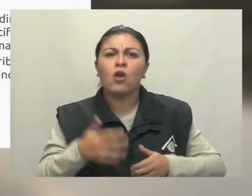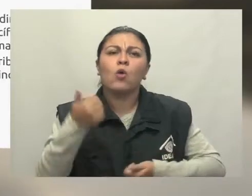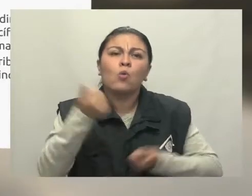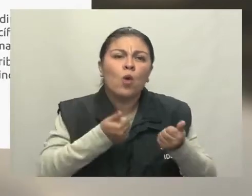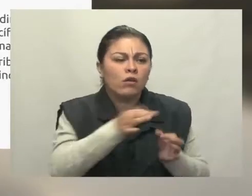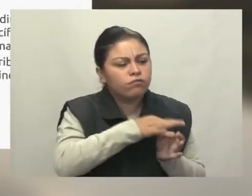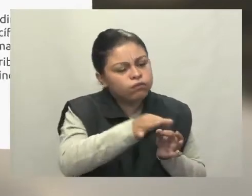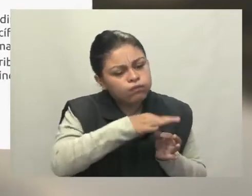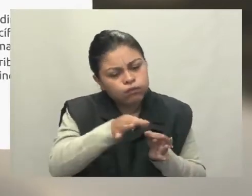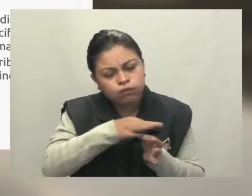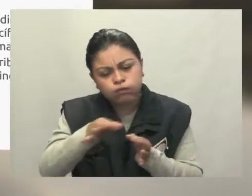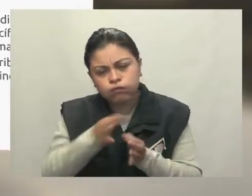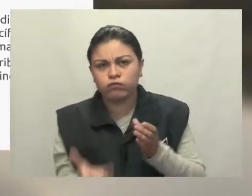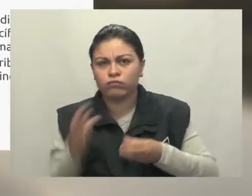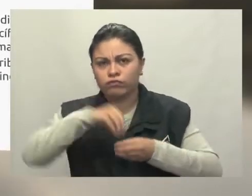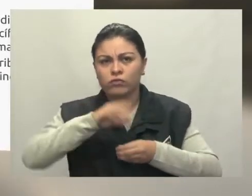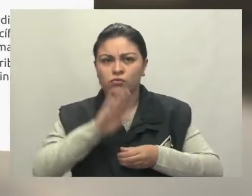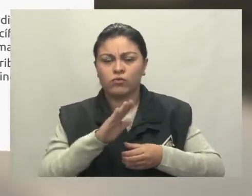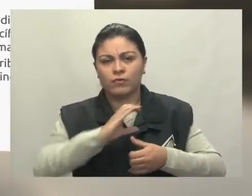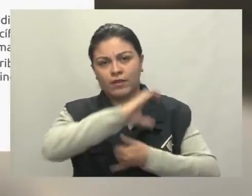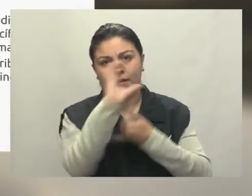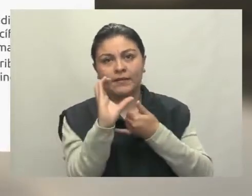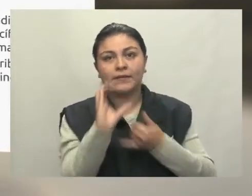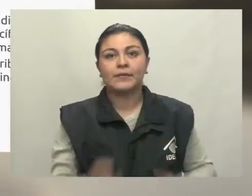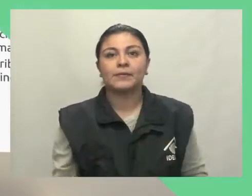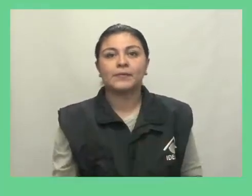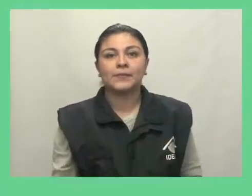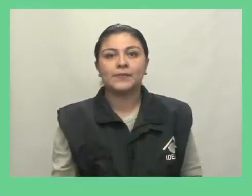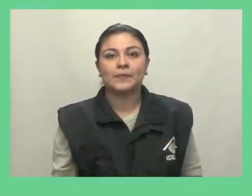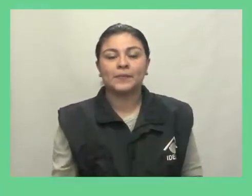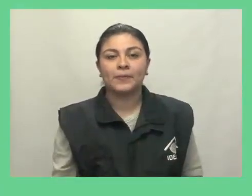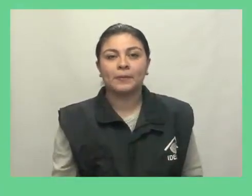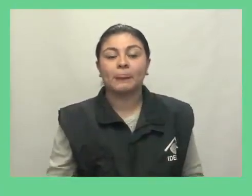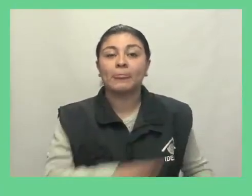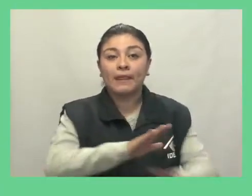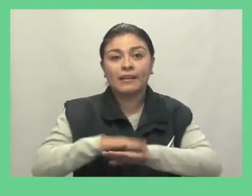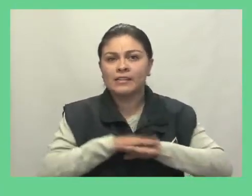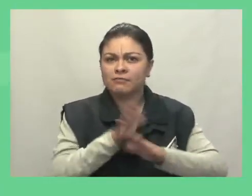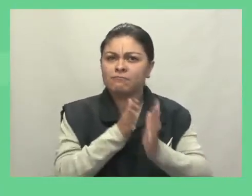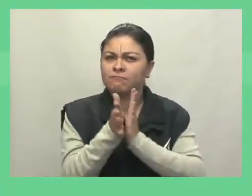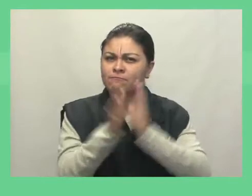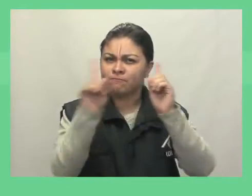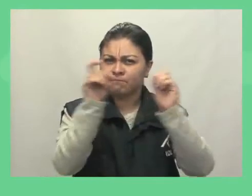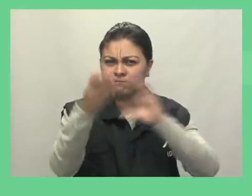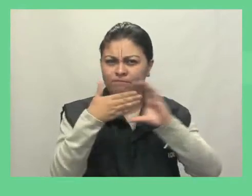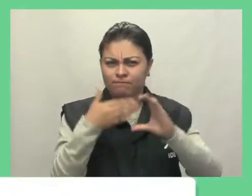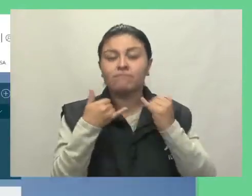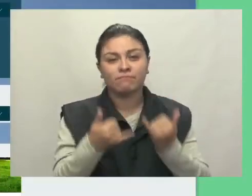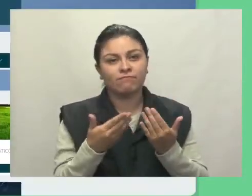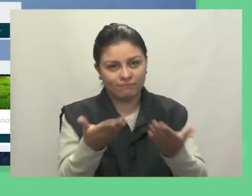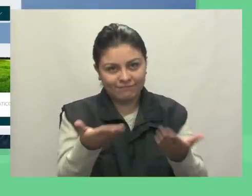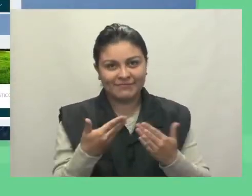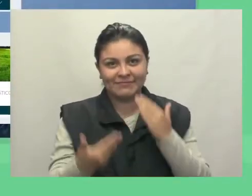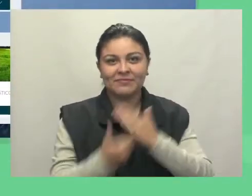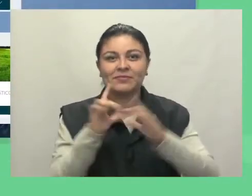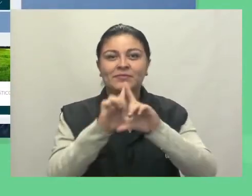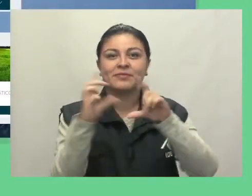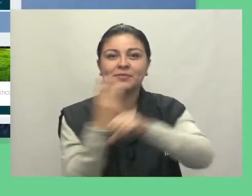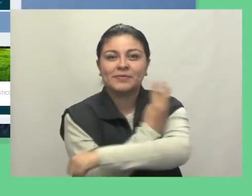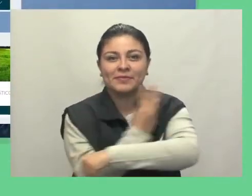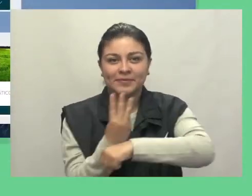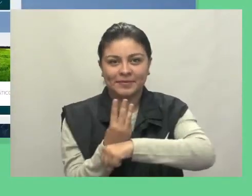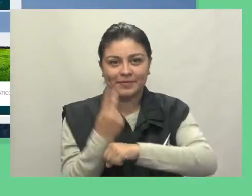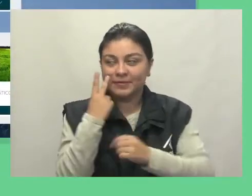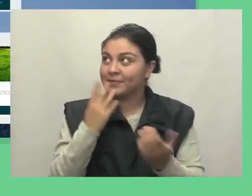algunos municipios ubicados en la región del Caribe. Para mayor información sobre el pronóstico del tiempo, visítenos en www